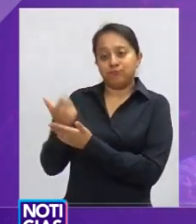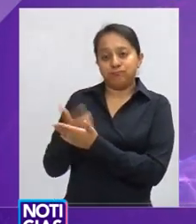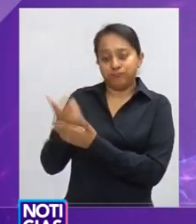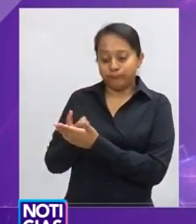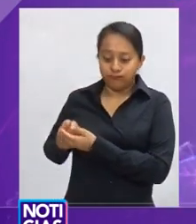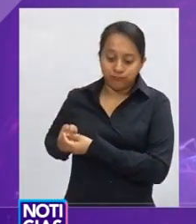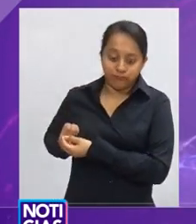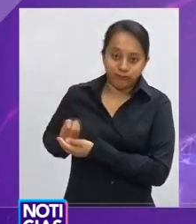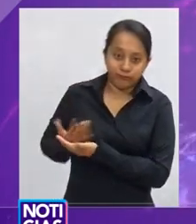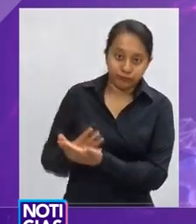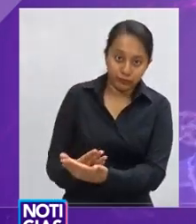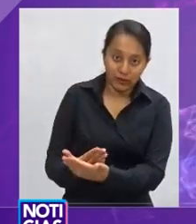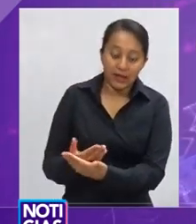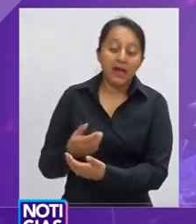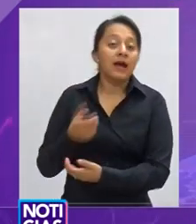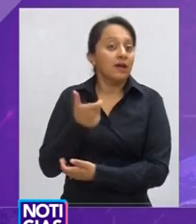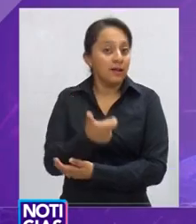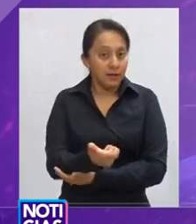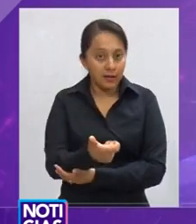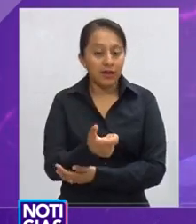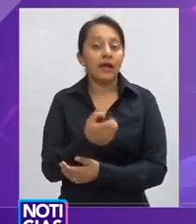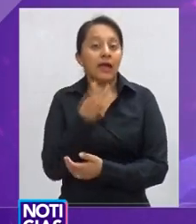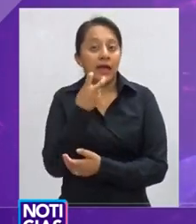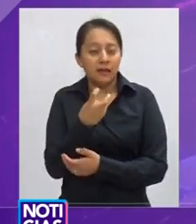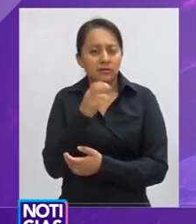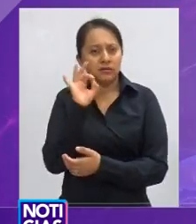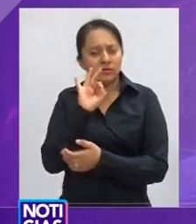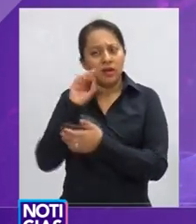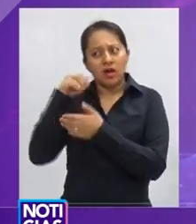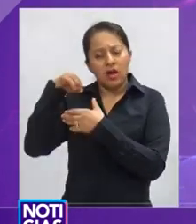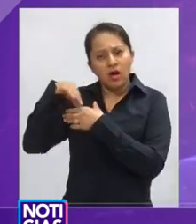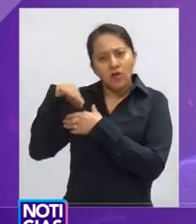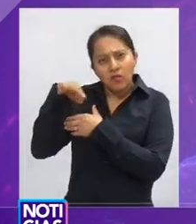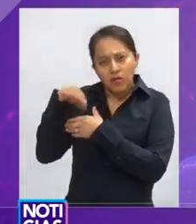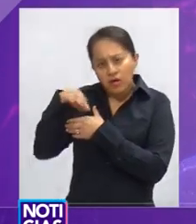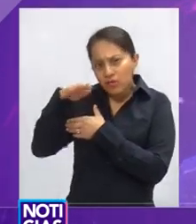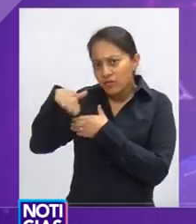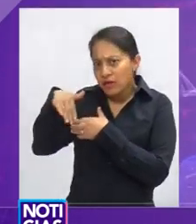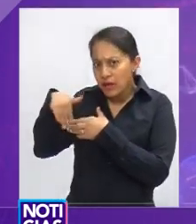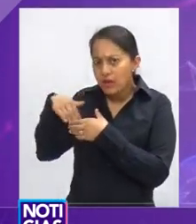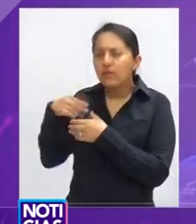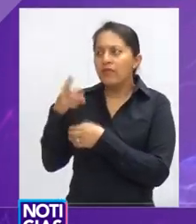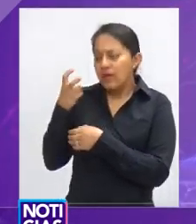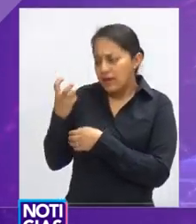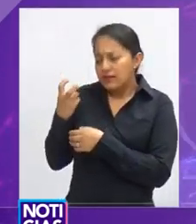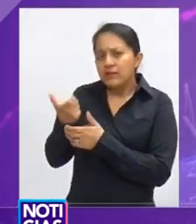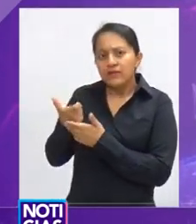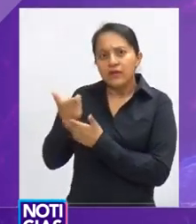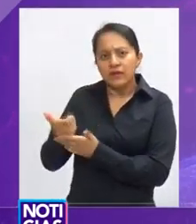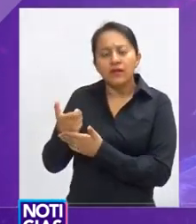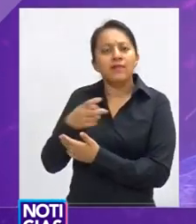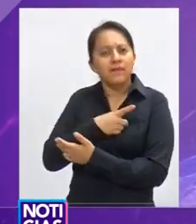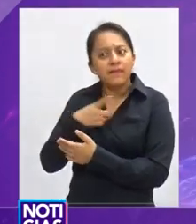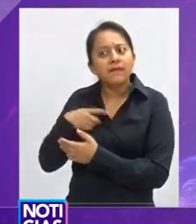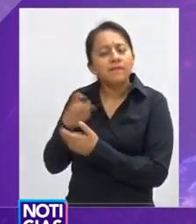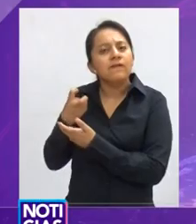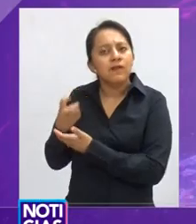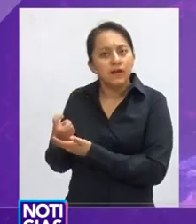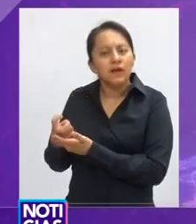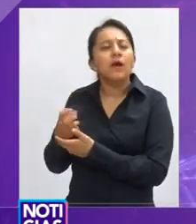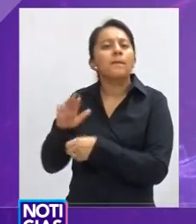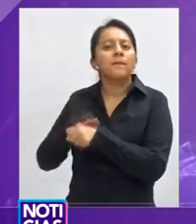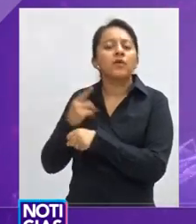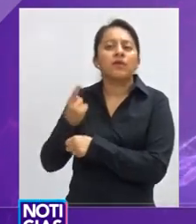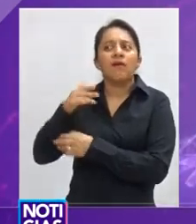las retenciones de sus salarios, mismos que suponen están ahorrados, pues es dinero que debe de estar ahí, ya que son recursos que en su momento